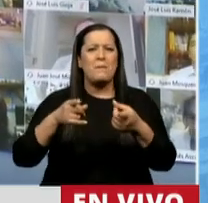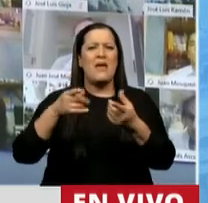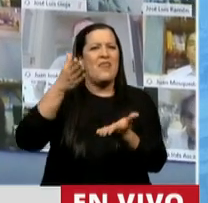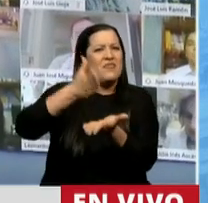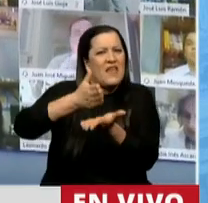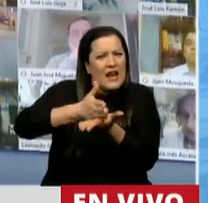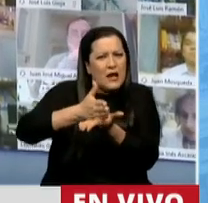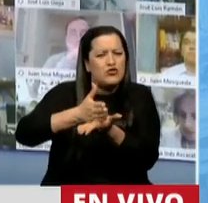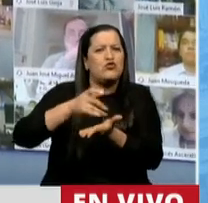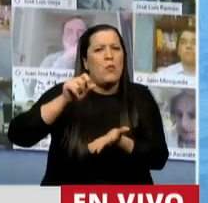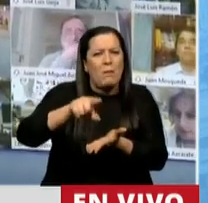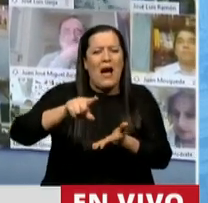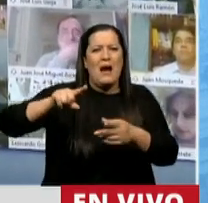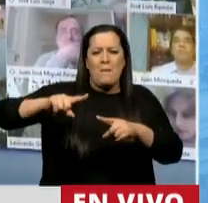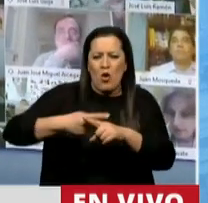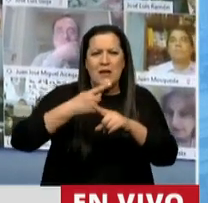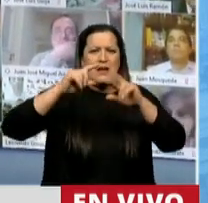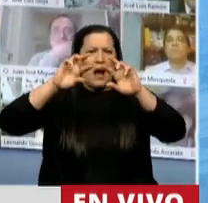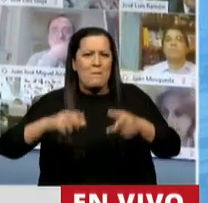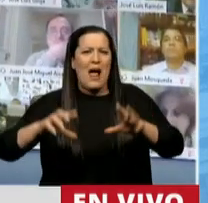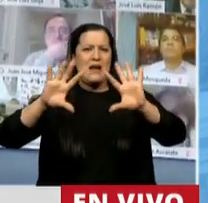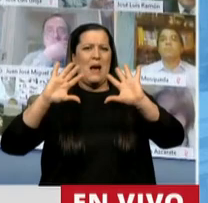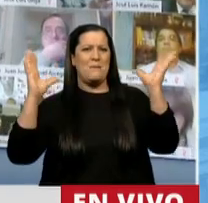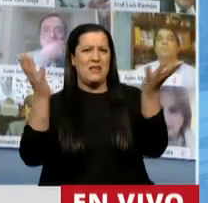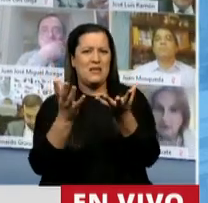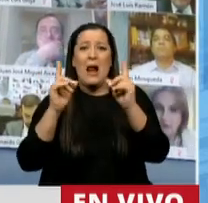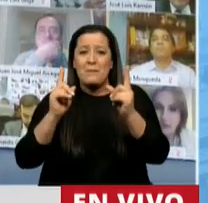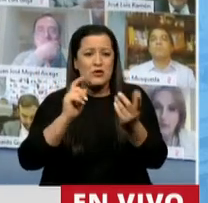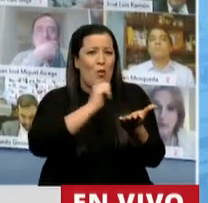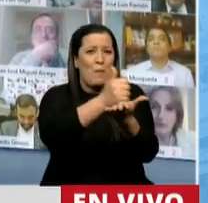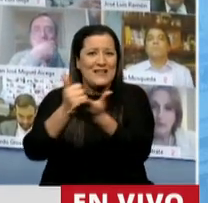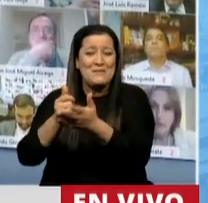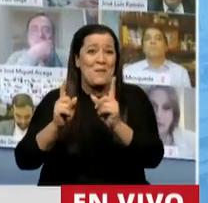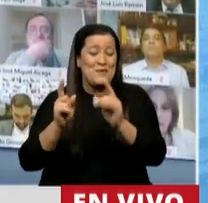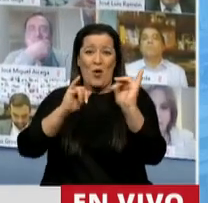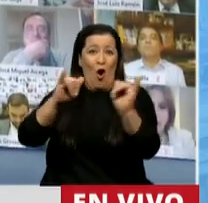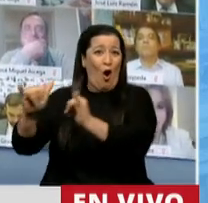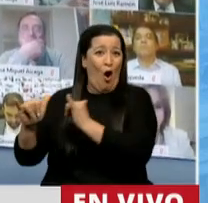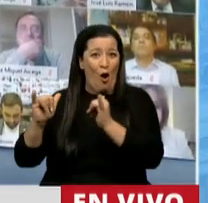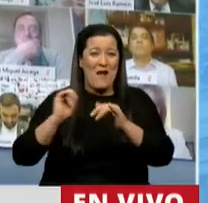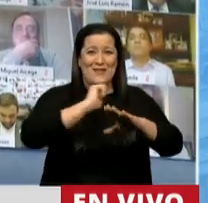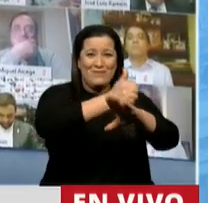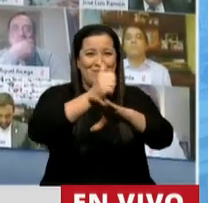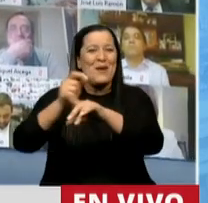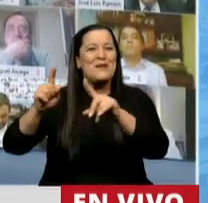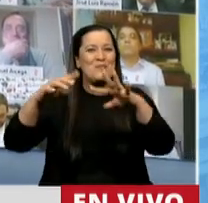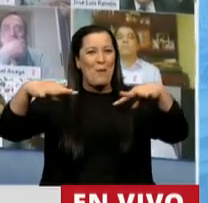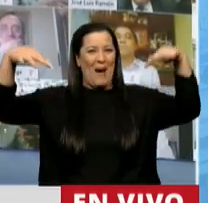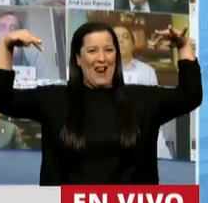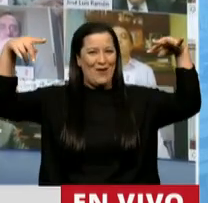la política ambiental y esa participación de esos jóvenes que estuvieron en los palcos